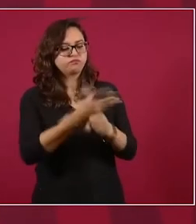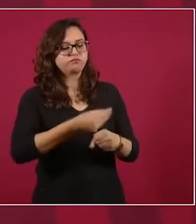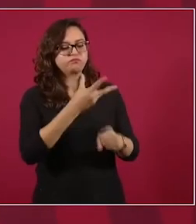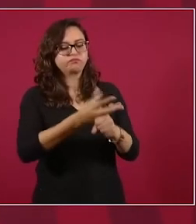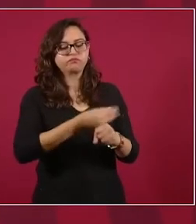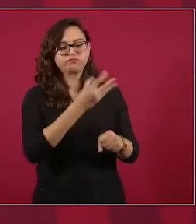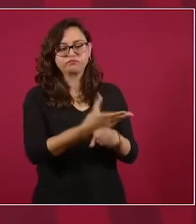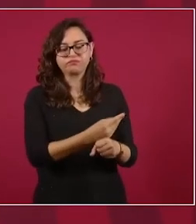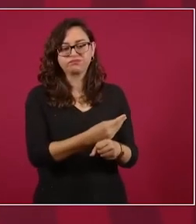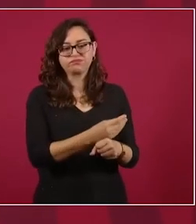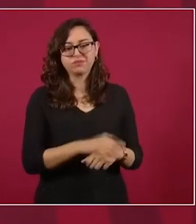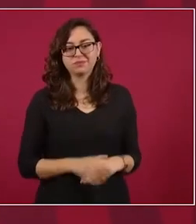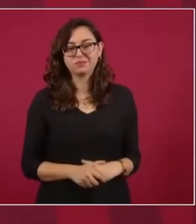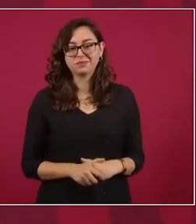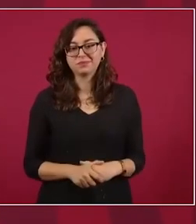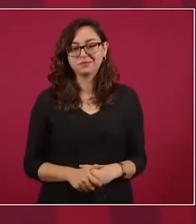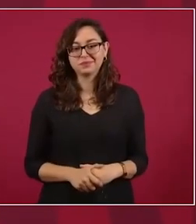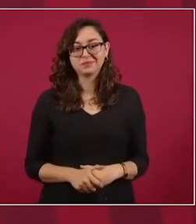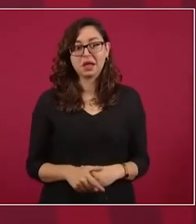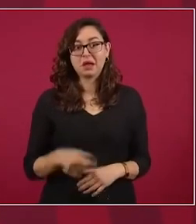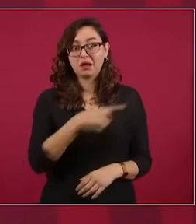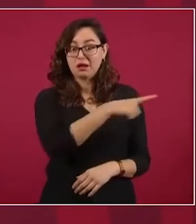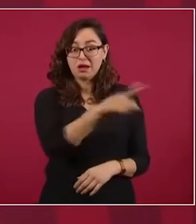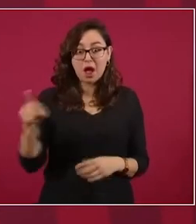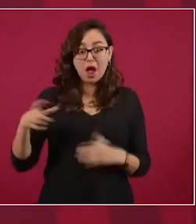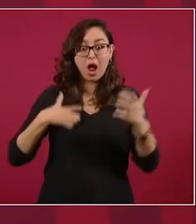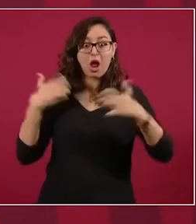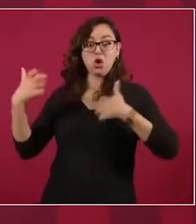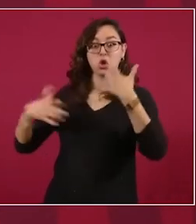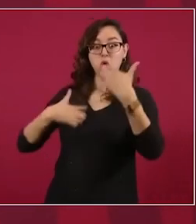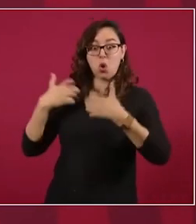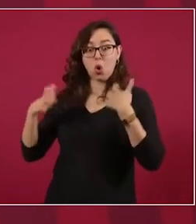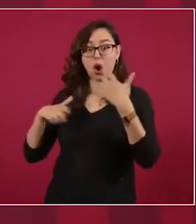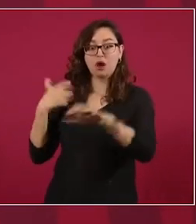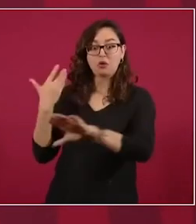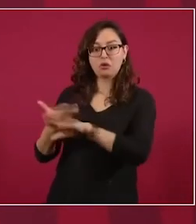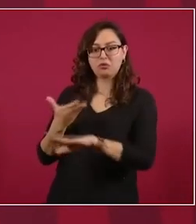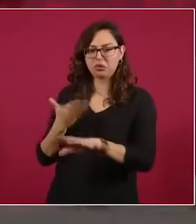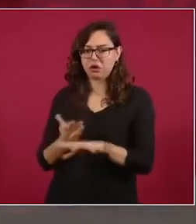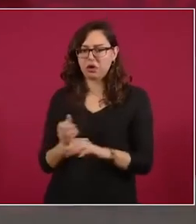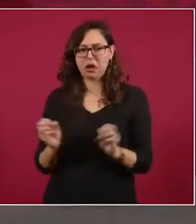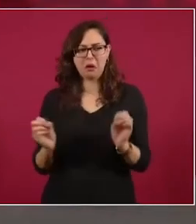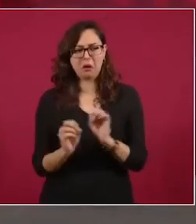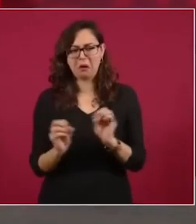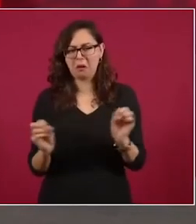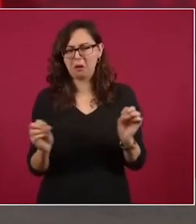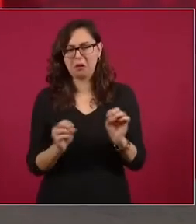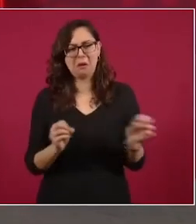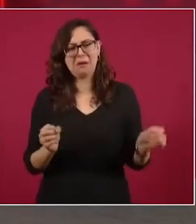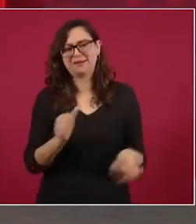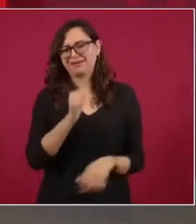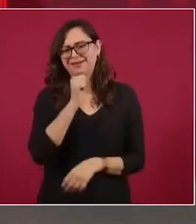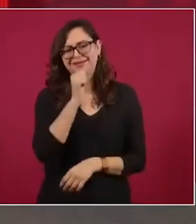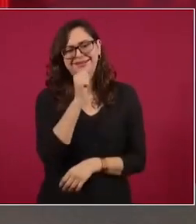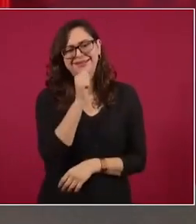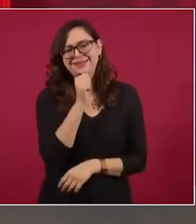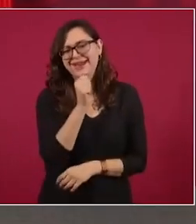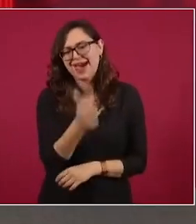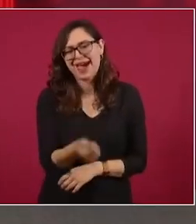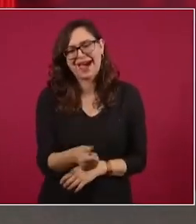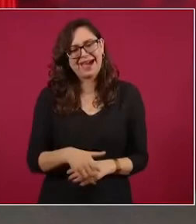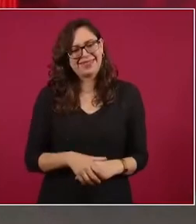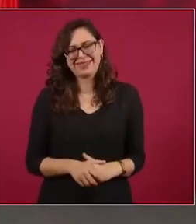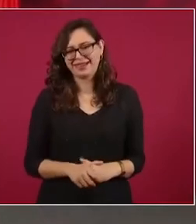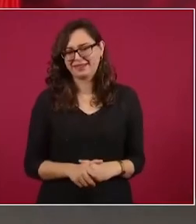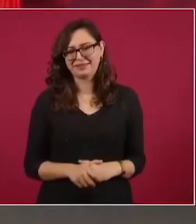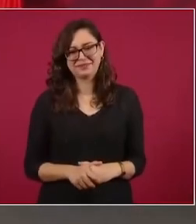No hubo las protestas que hay ahora y puso las tierras